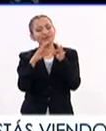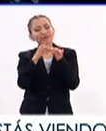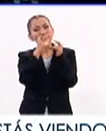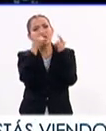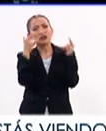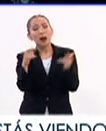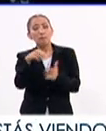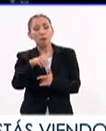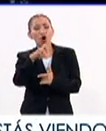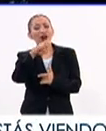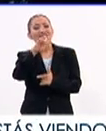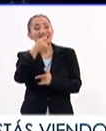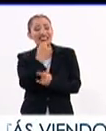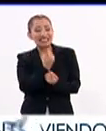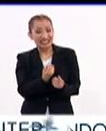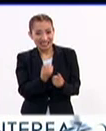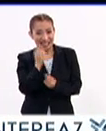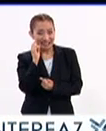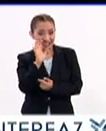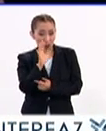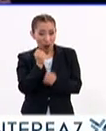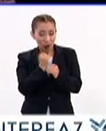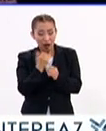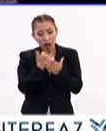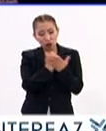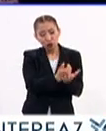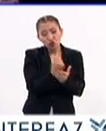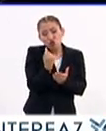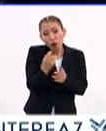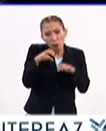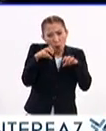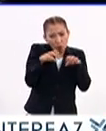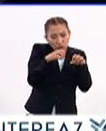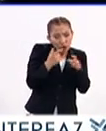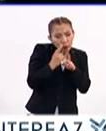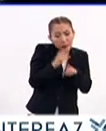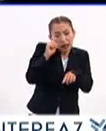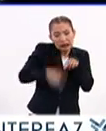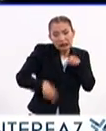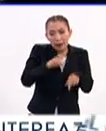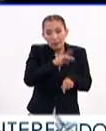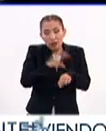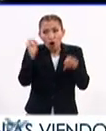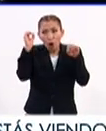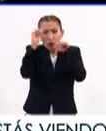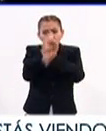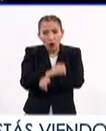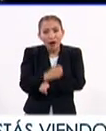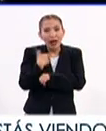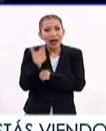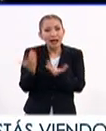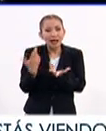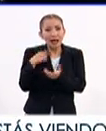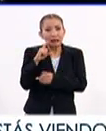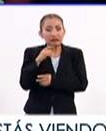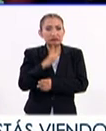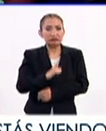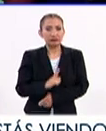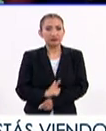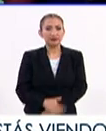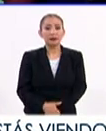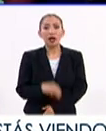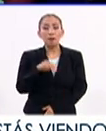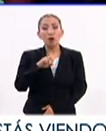la historia de Moritz, niña de 5 años que con ayuda de un pequeño monstruo vence el miedo a la oscuridad y dejar de mojar la cama.